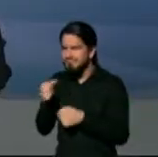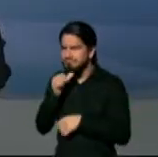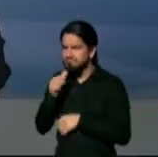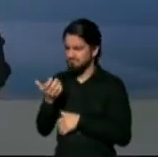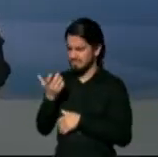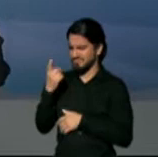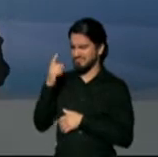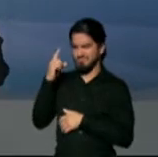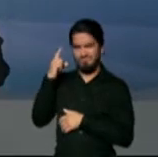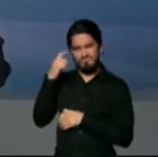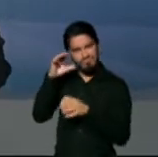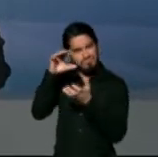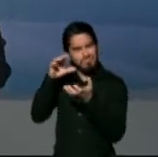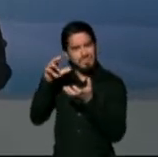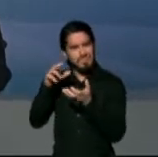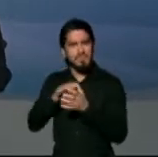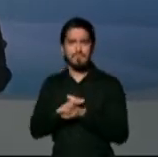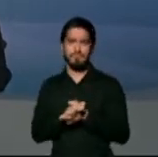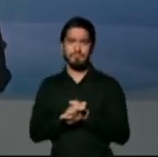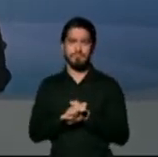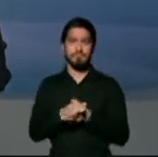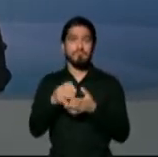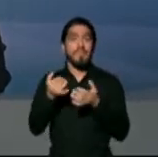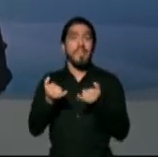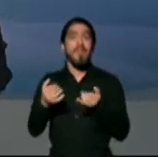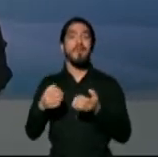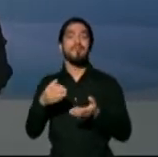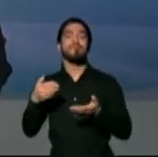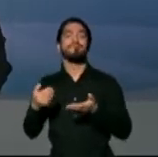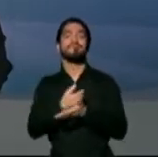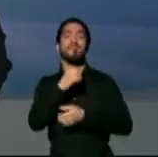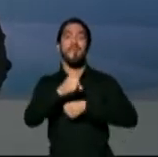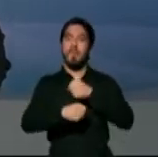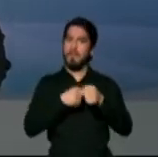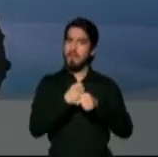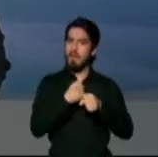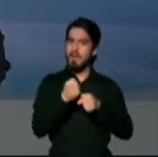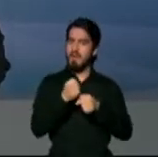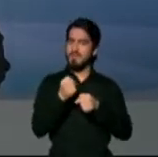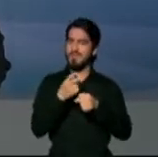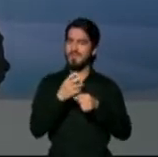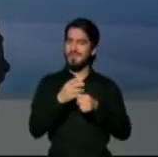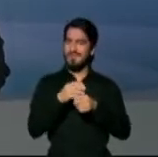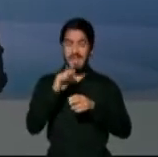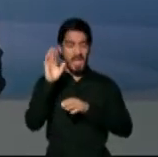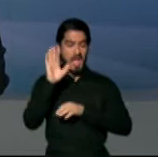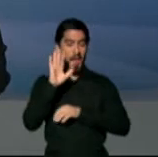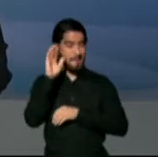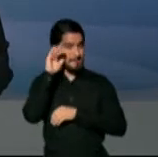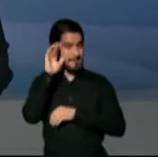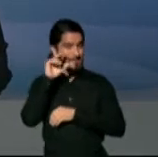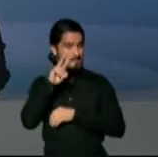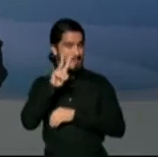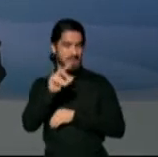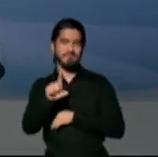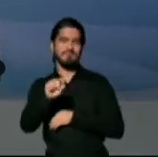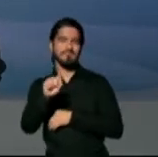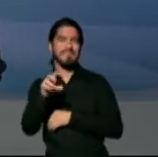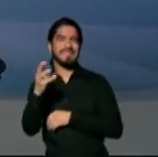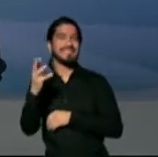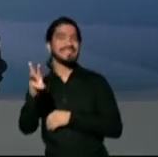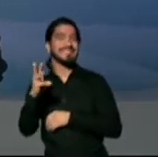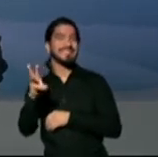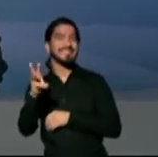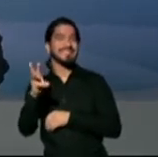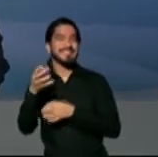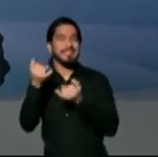amigos sin la cercanía de recibir un nuevo año y despedir el dos mil dieciséis es importante conocer cómo estará las condiciones del tiempo es por eso que pasamos con